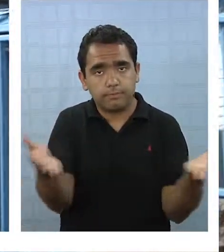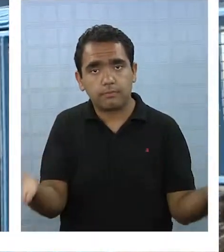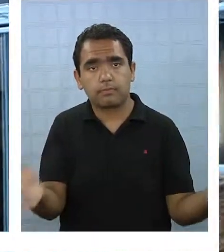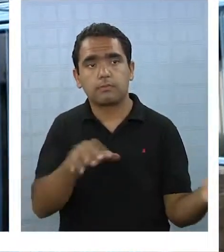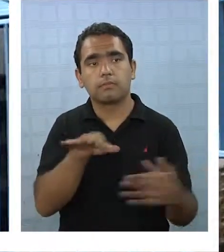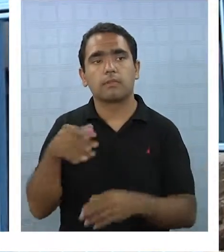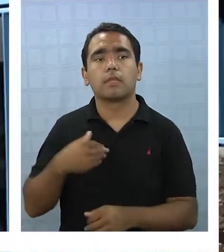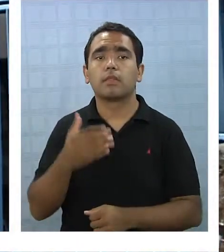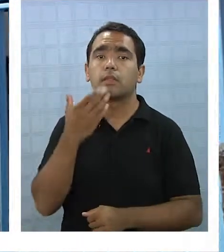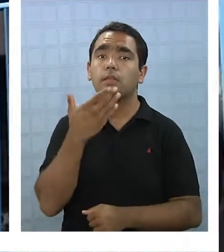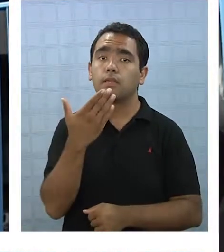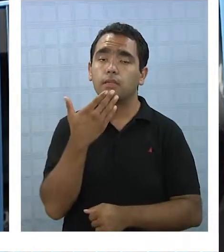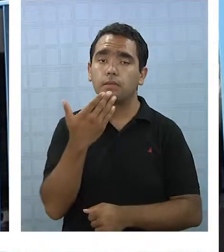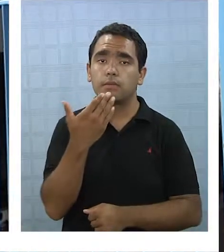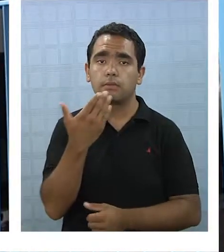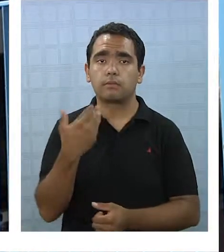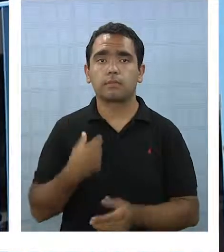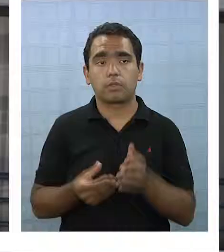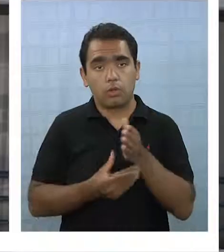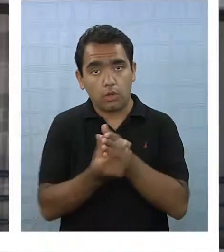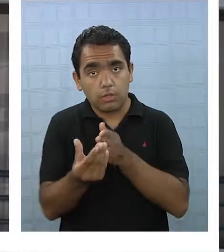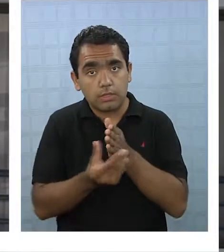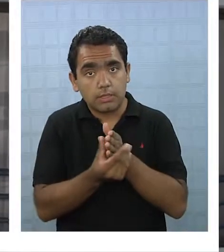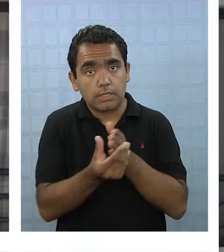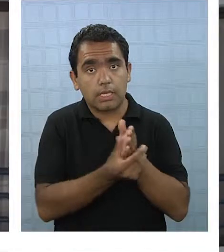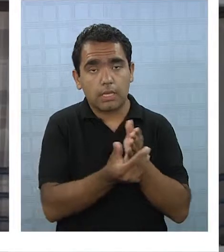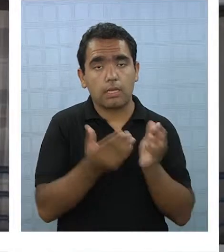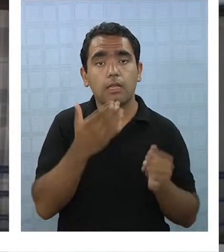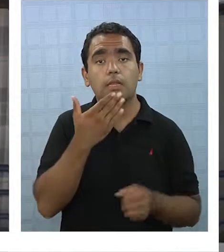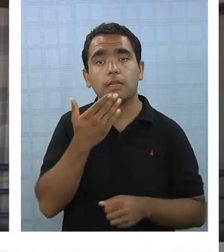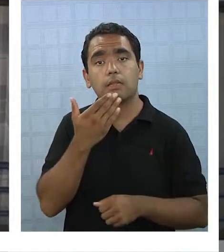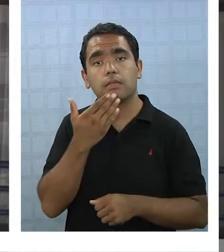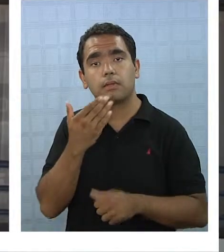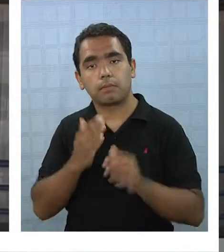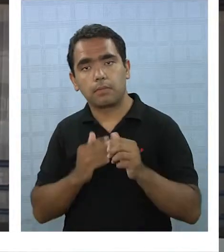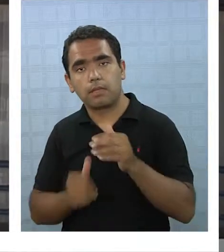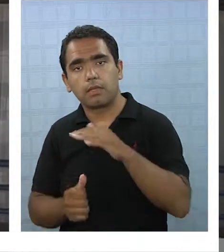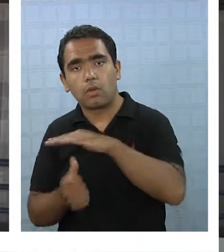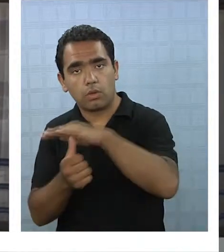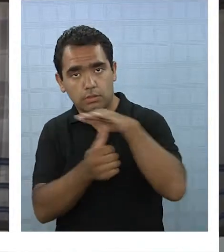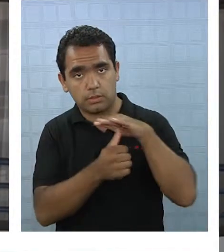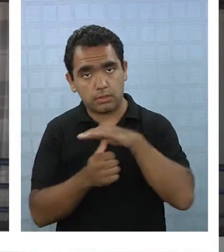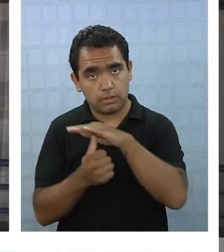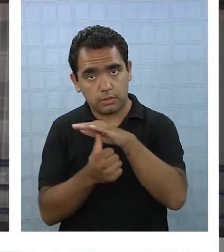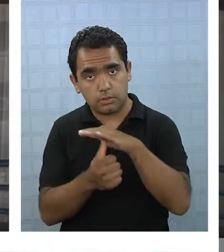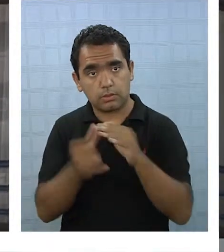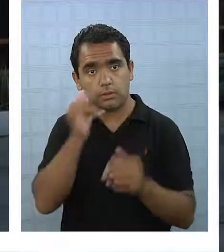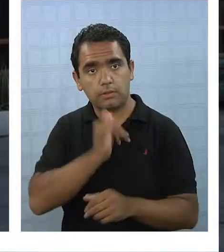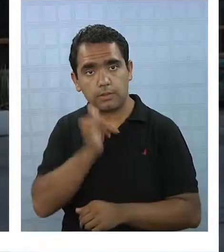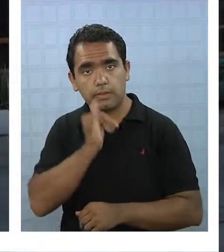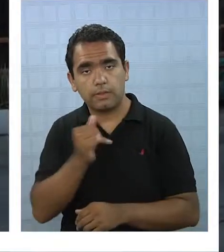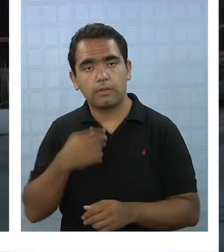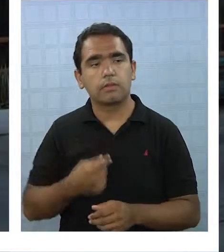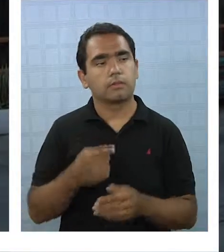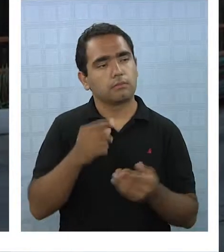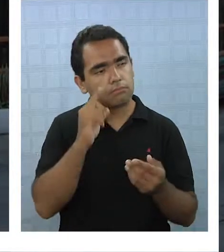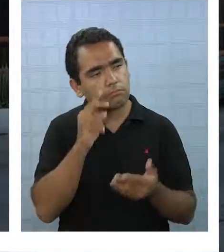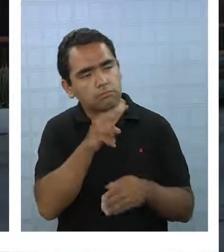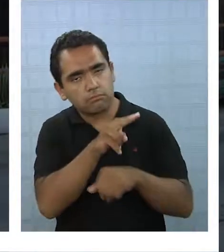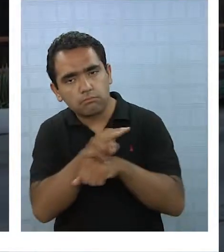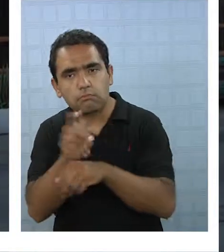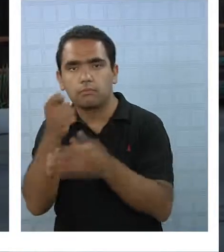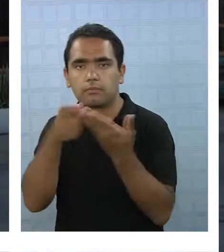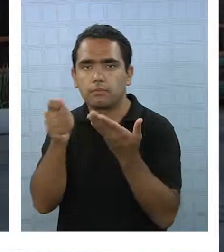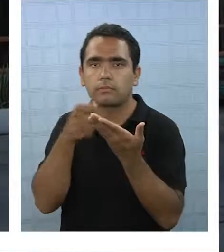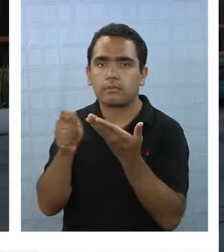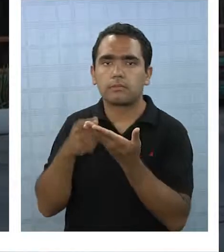Al respecto, los concejales de Iquique aseguran tratarán en reunión de consejo y revisarán uno a uno los casos y de